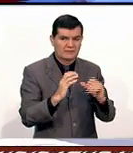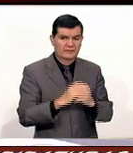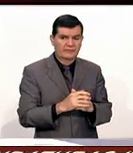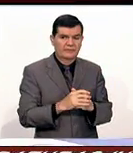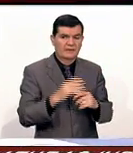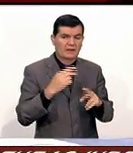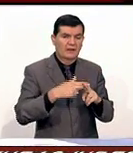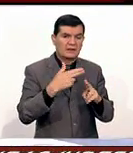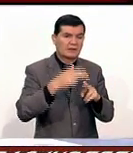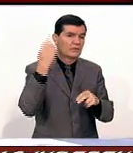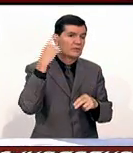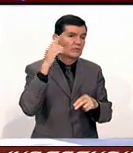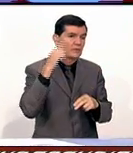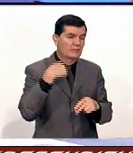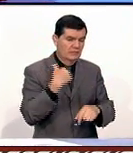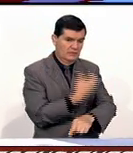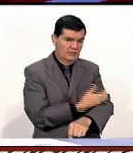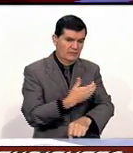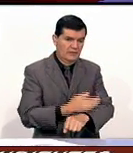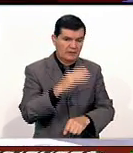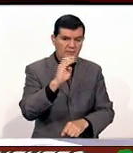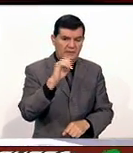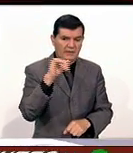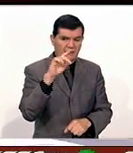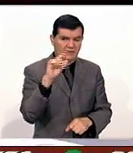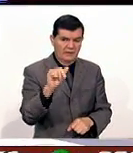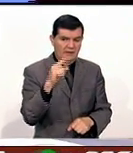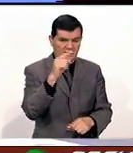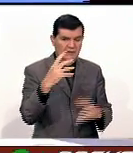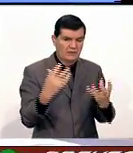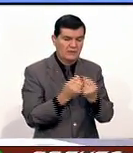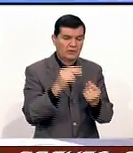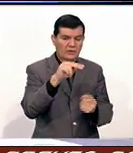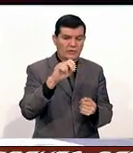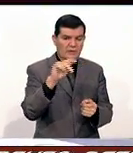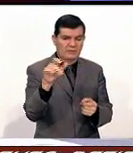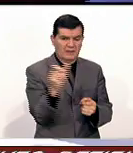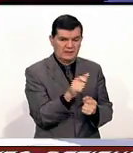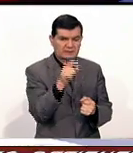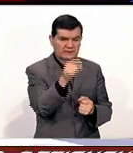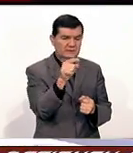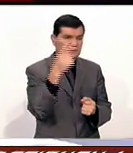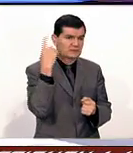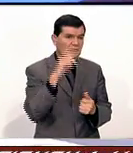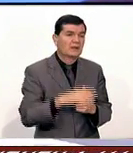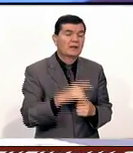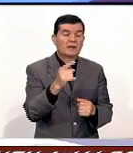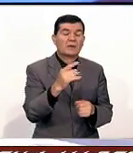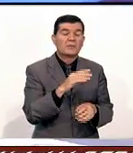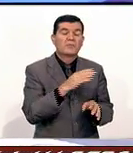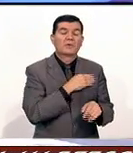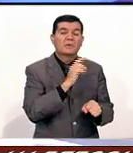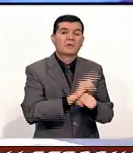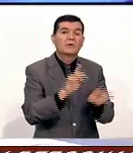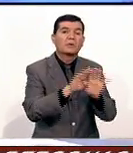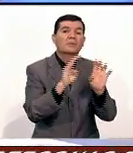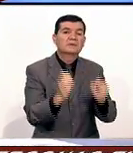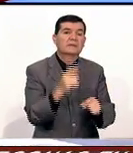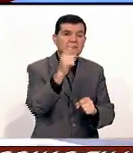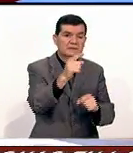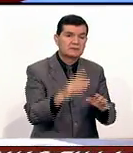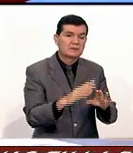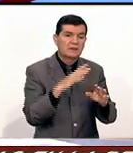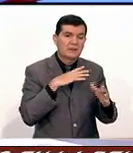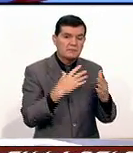Vámonos hasta Durango, allá se encuentra mi compañera Brenda Mañela García y es corresponsal de Notimex en el estado. Muy buenos días, cuéntanos cómo amanece